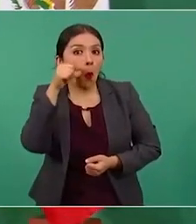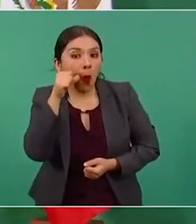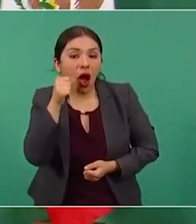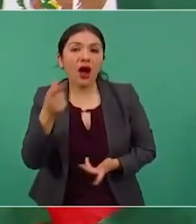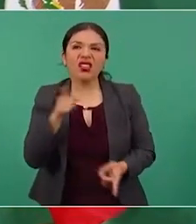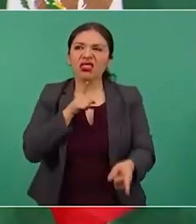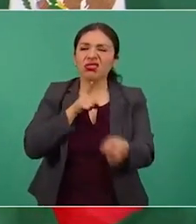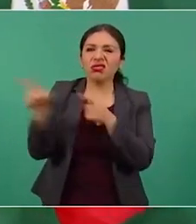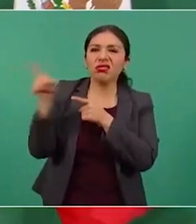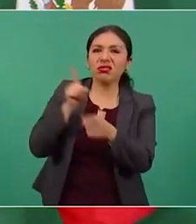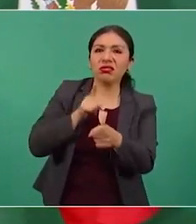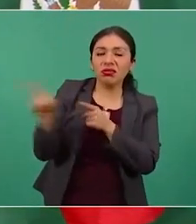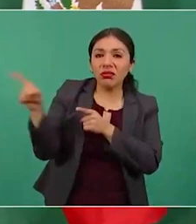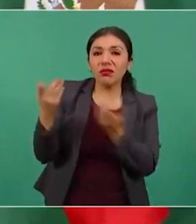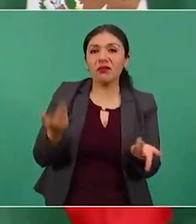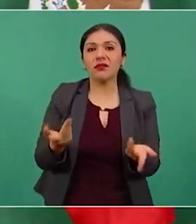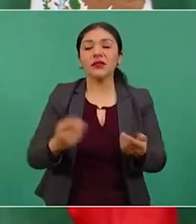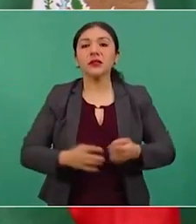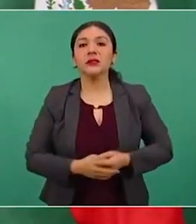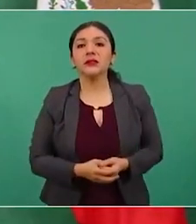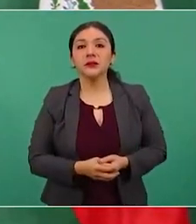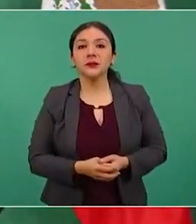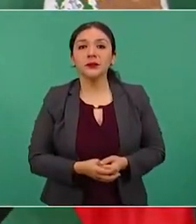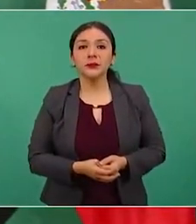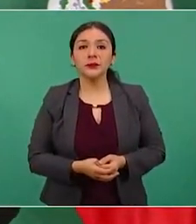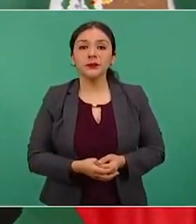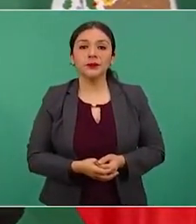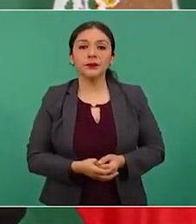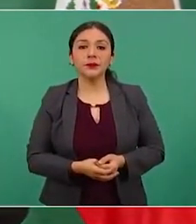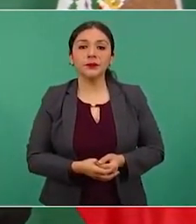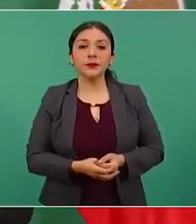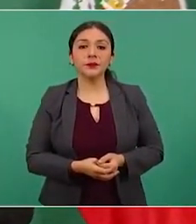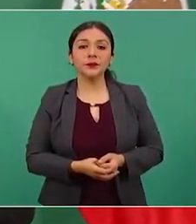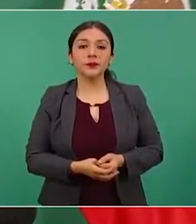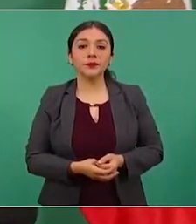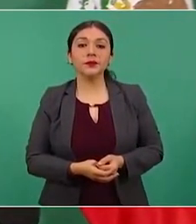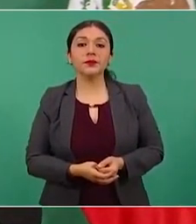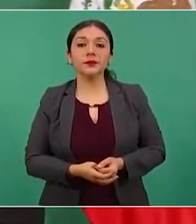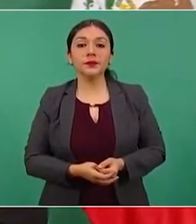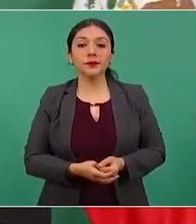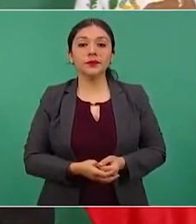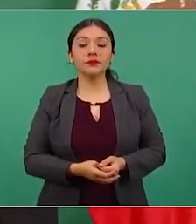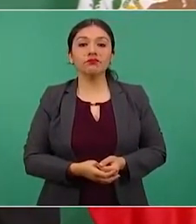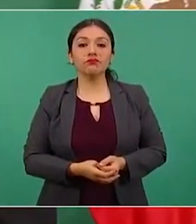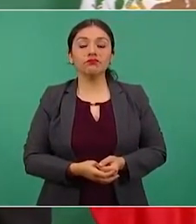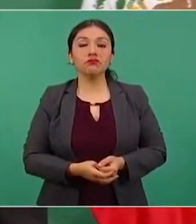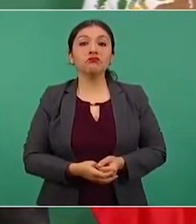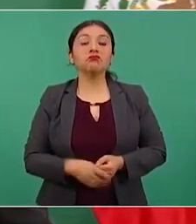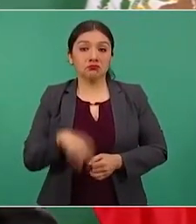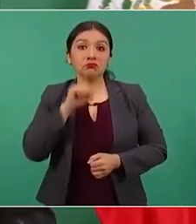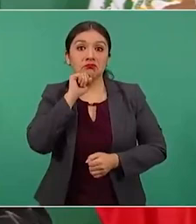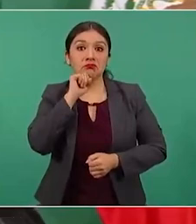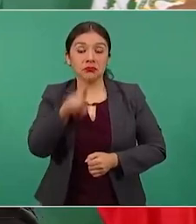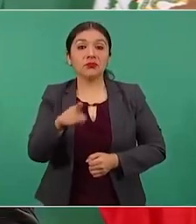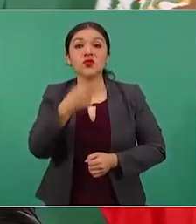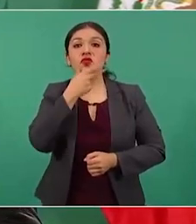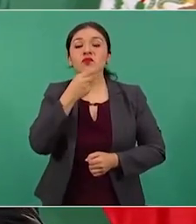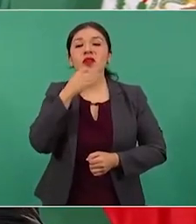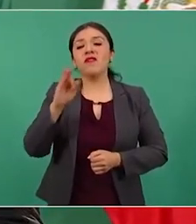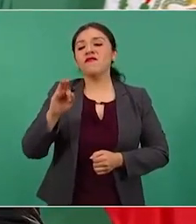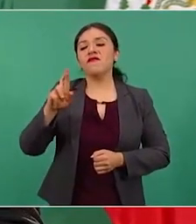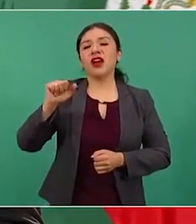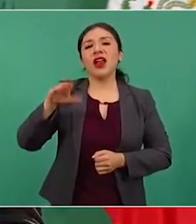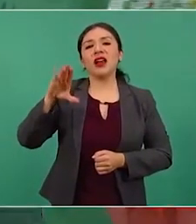al apóstol de la democracia, a Francisco I.